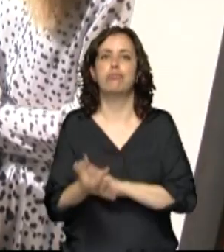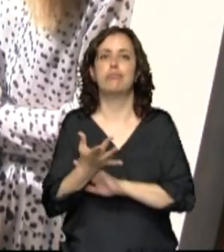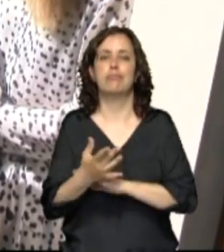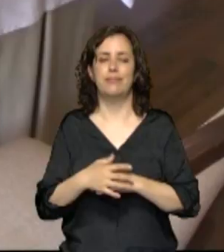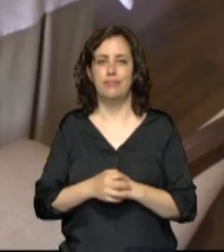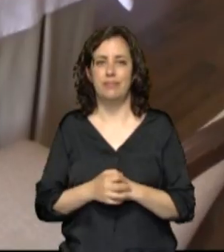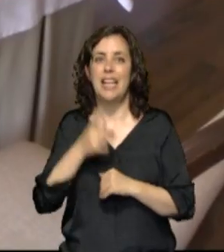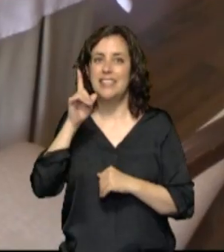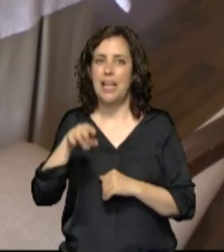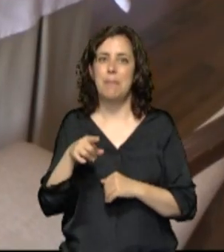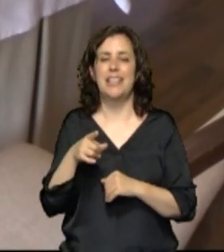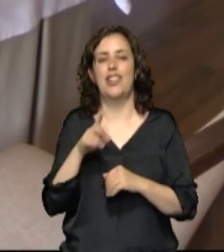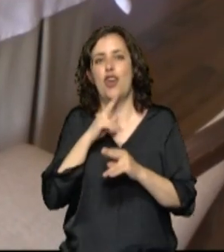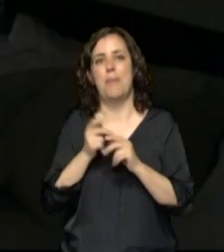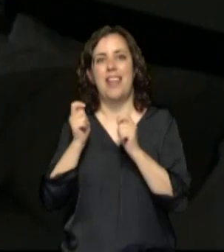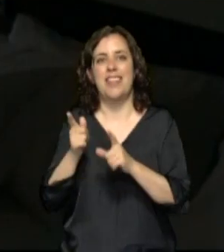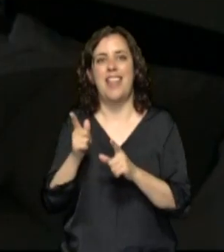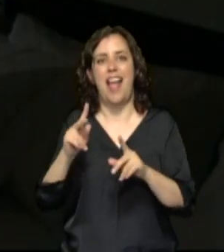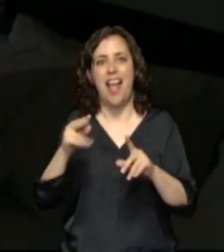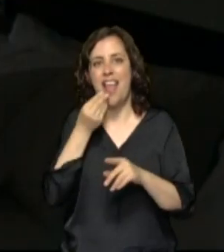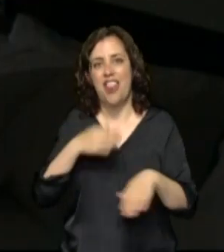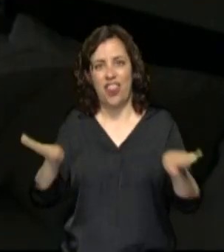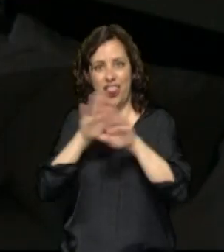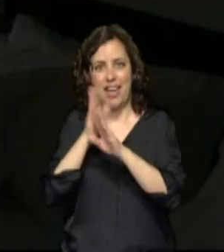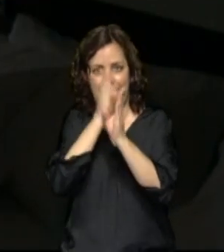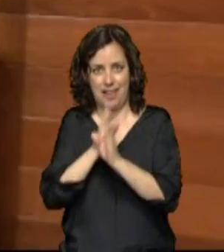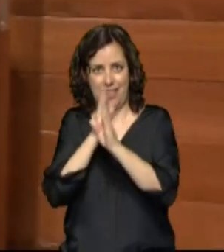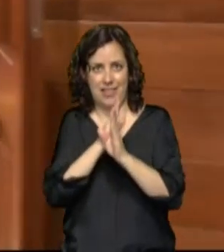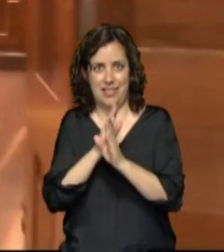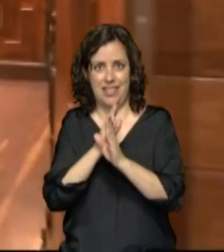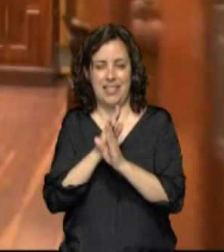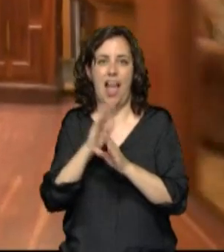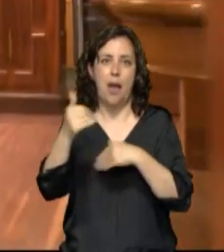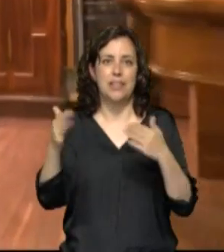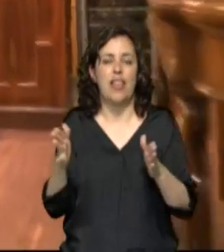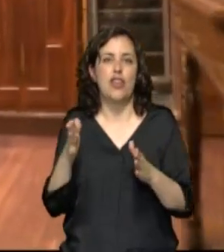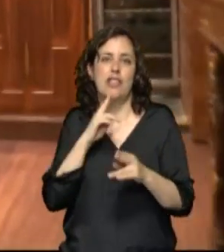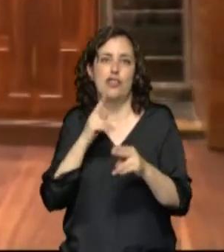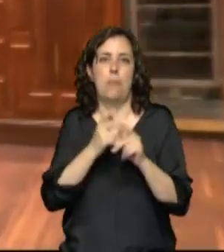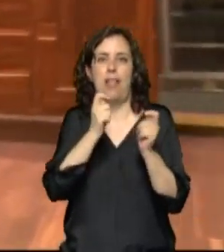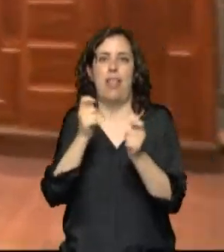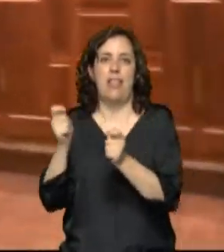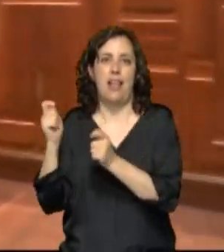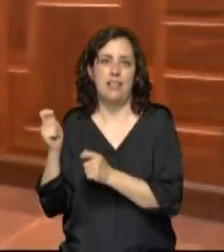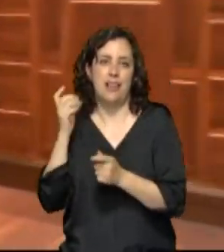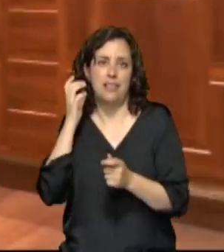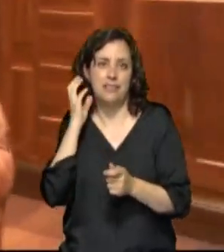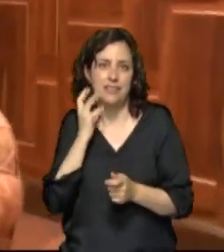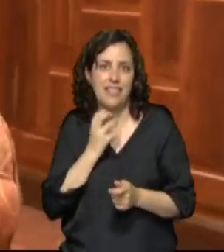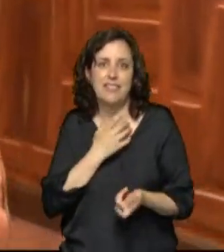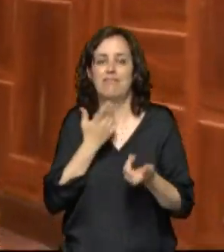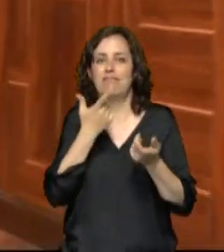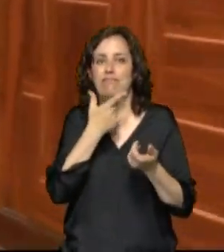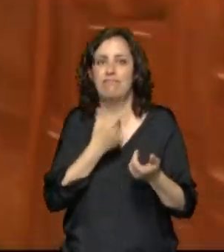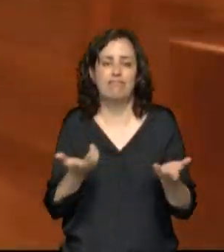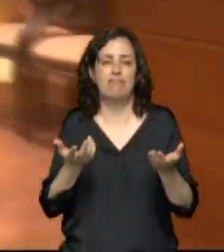ideado la denominada cena clandestina habitaciones tan emblemáticas como la de Sarasate o Gallarre acoge en una velada nocturna para delitar el paladar.